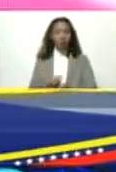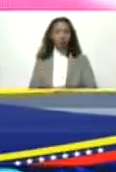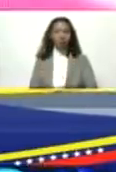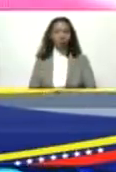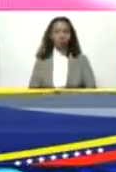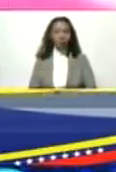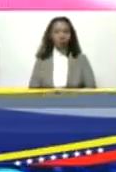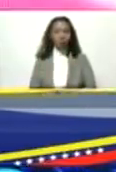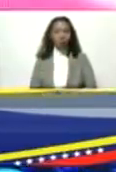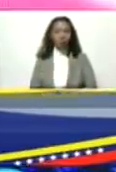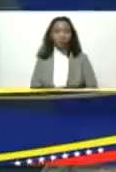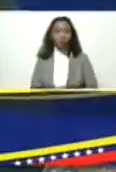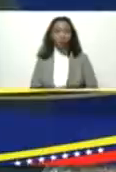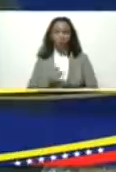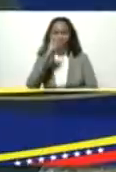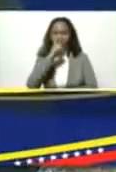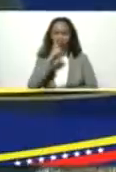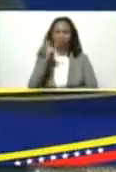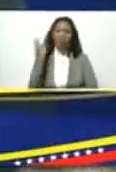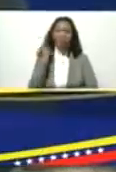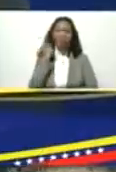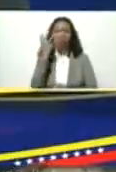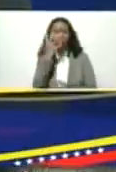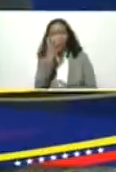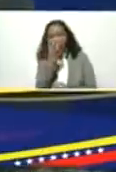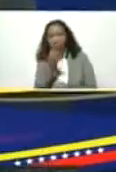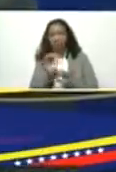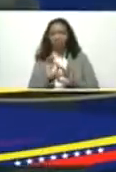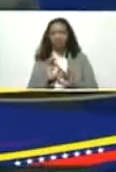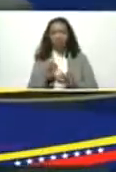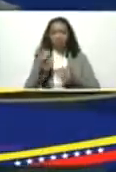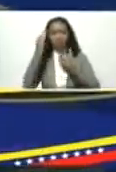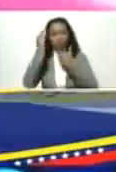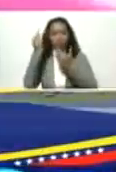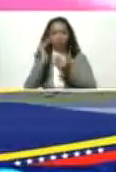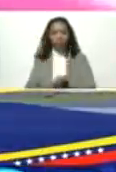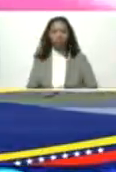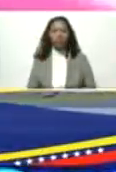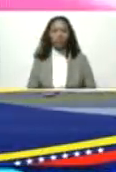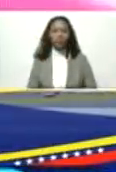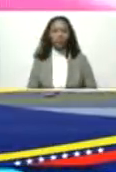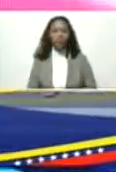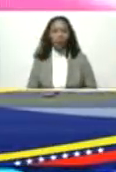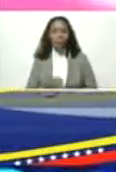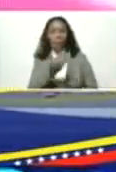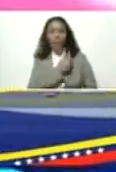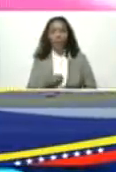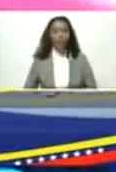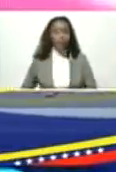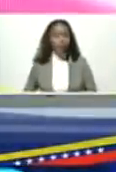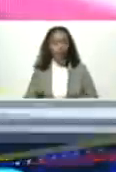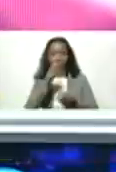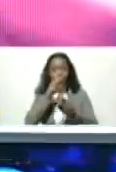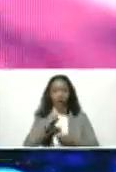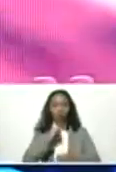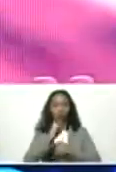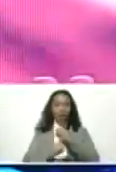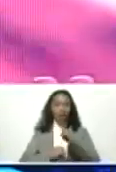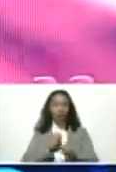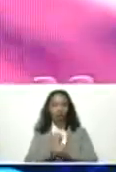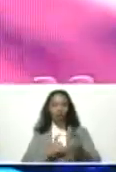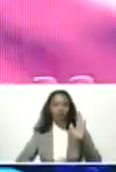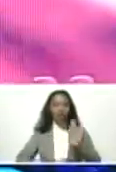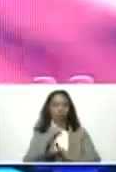como que los años no pasan bueno mi saludo el presidente del Banco Internacional del Desarrollo